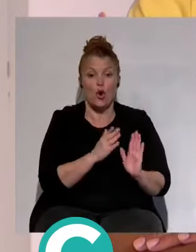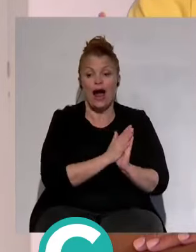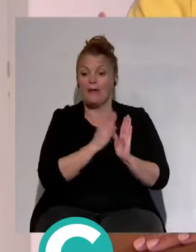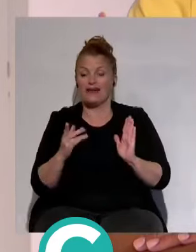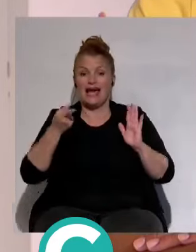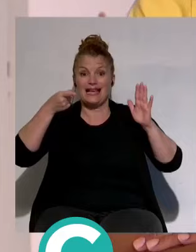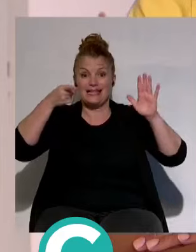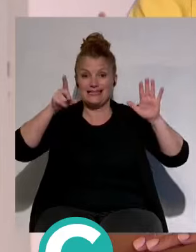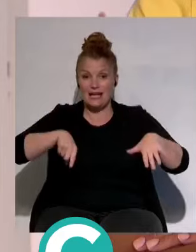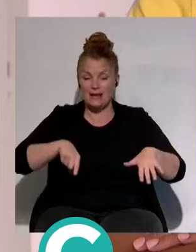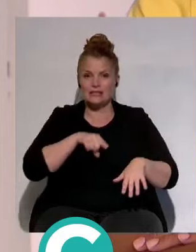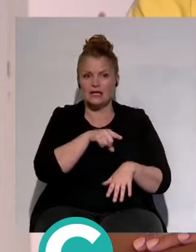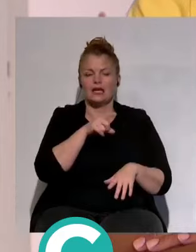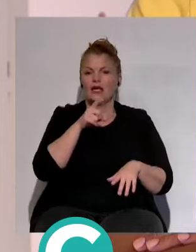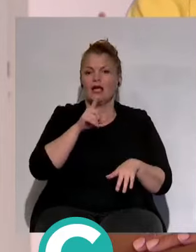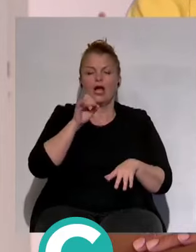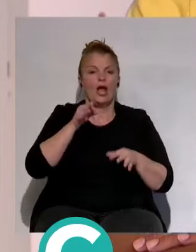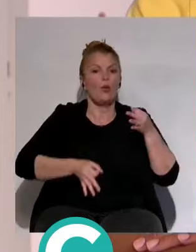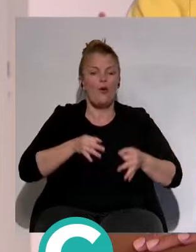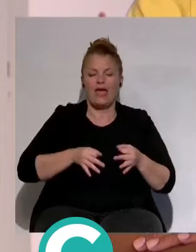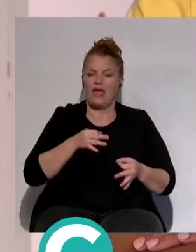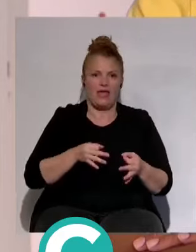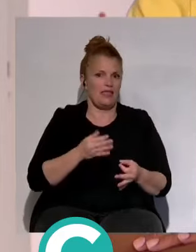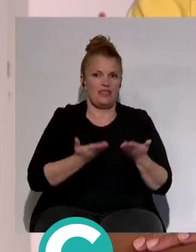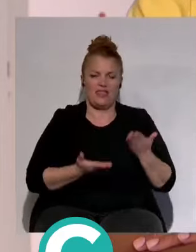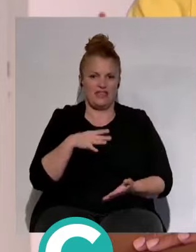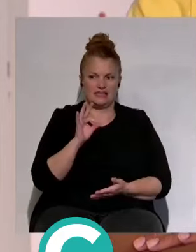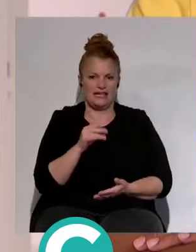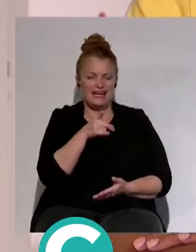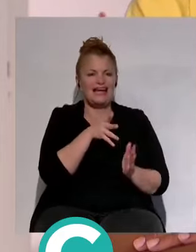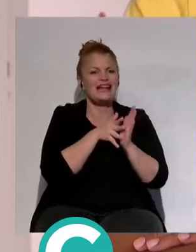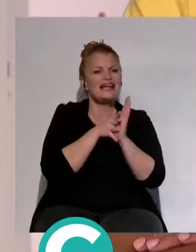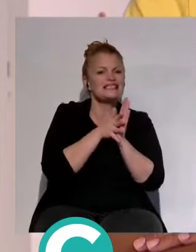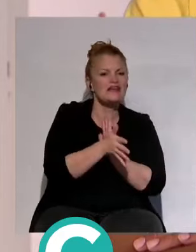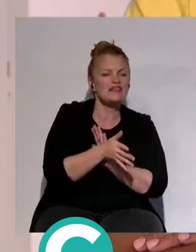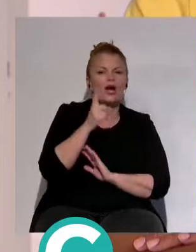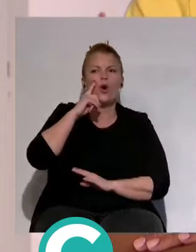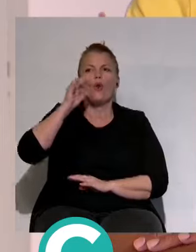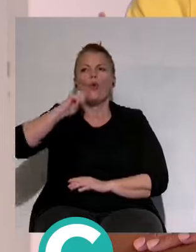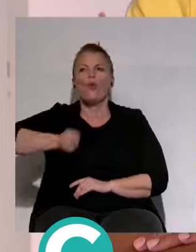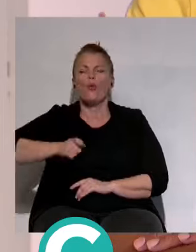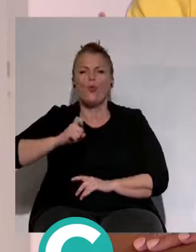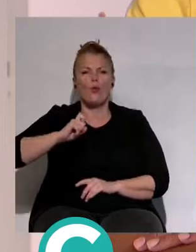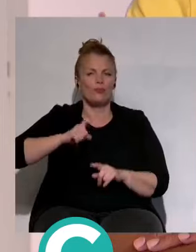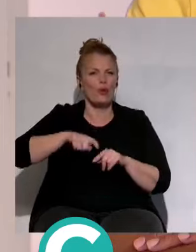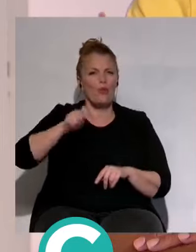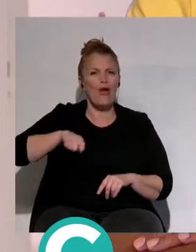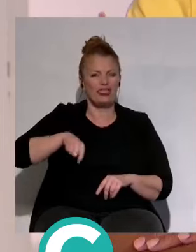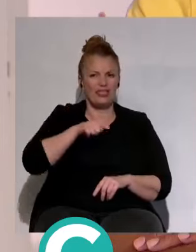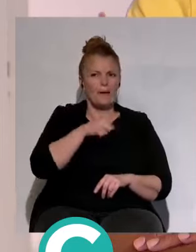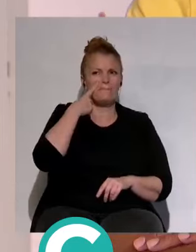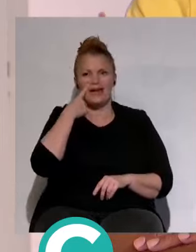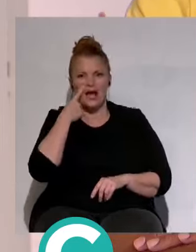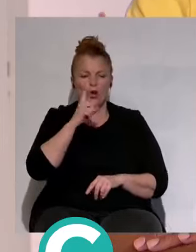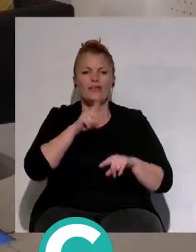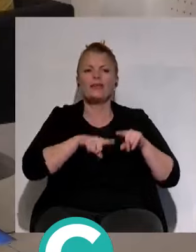el juez tiene que decidir con los medios de prueba que hay. Eso no significa absolutamente que el juez vea o no vea. Eso es un plazo legal que marca